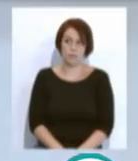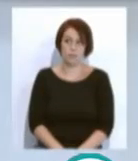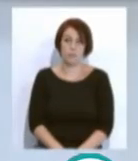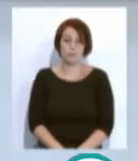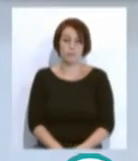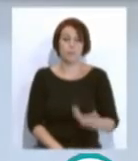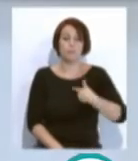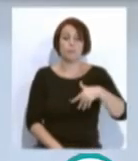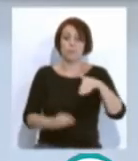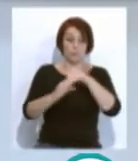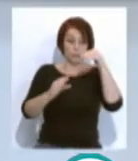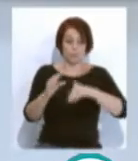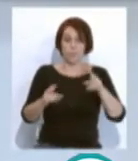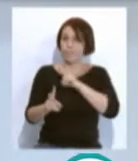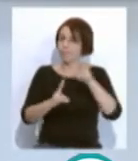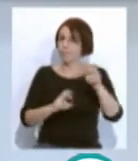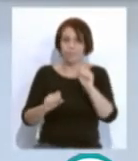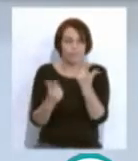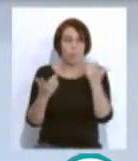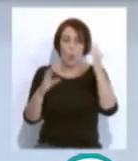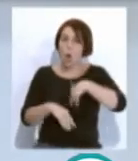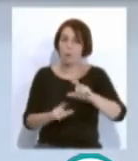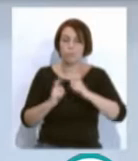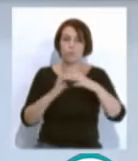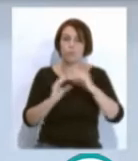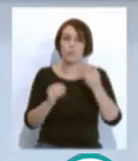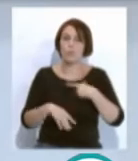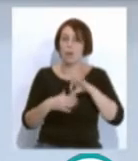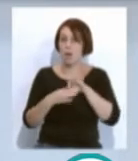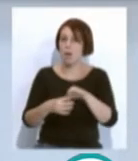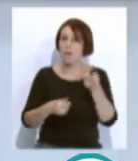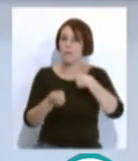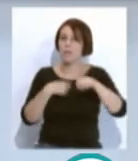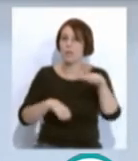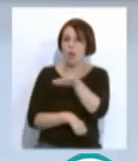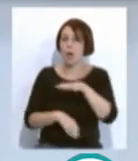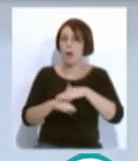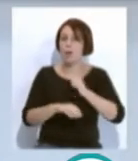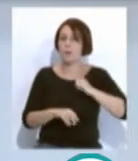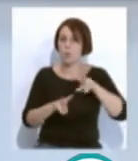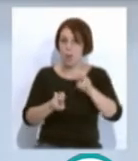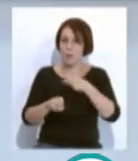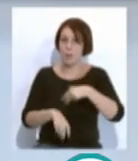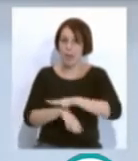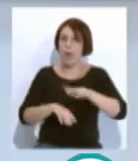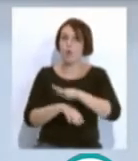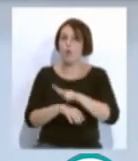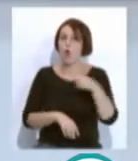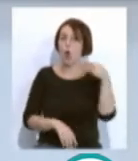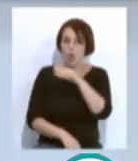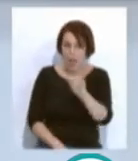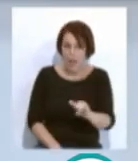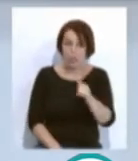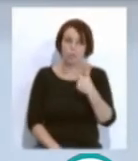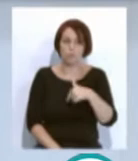Y la zona franca sin respuesta oficial de la Junta sobre la venta del solar para el nuevo hospital. El delegado Francisco González ha